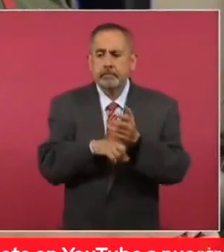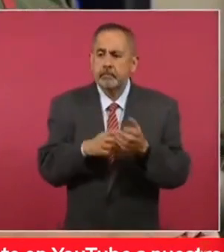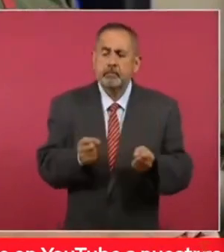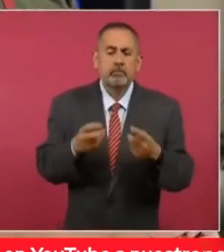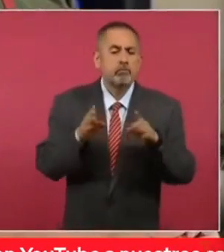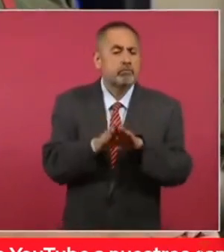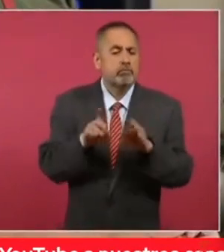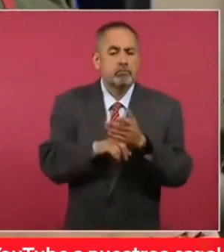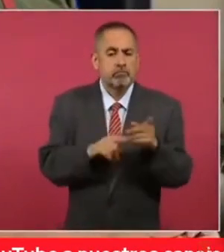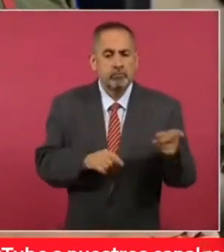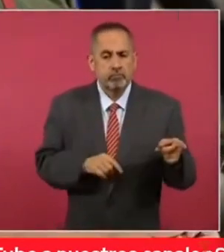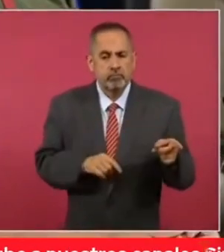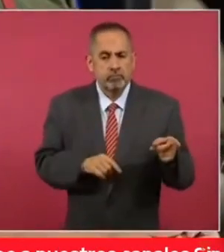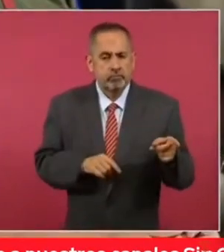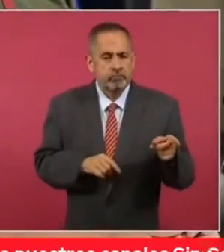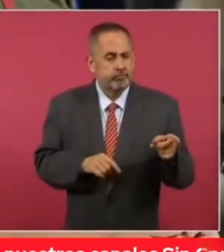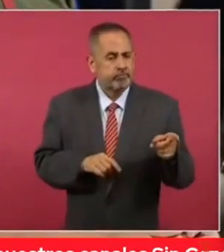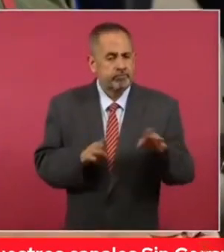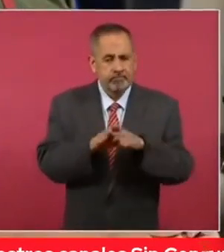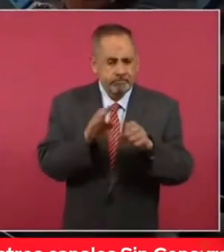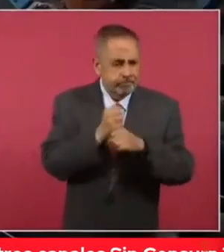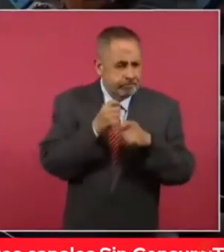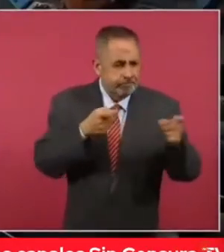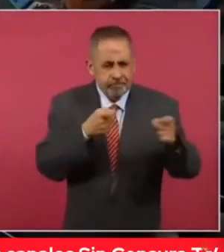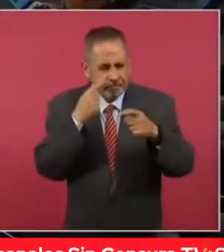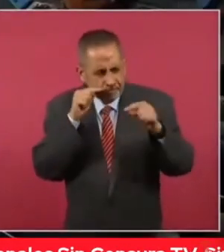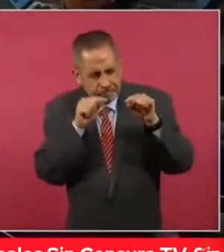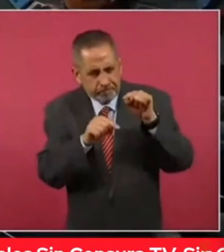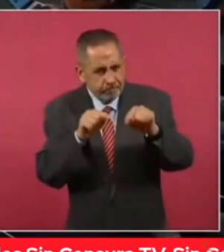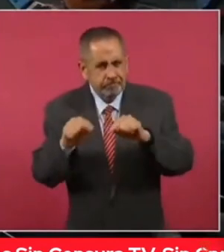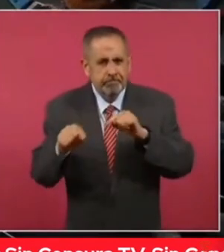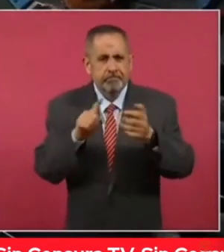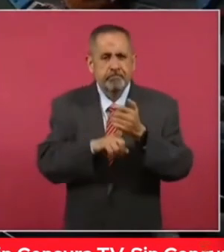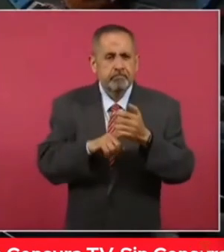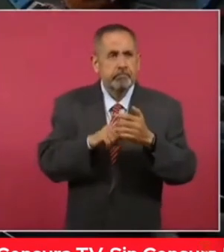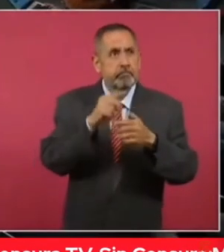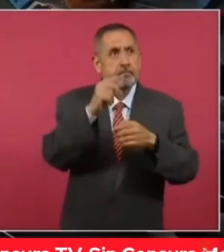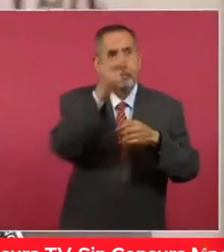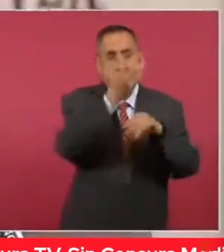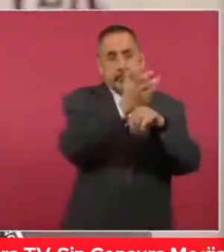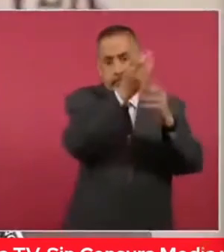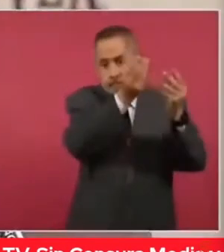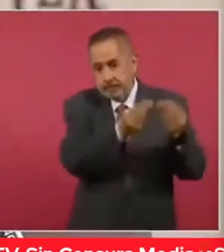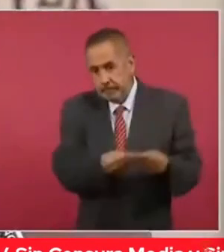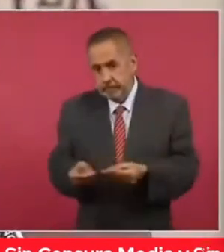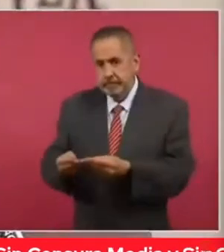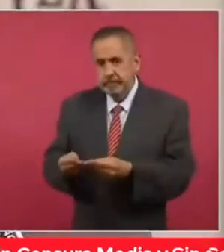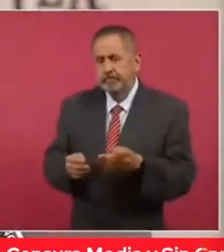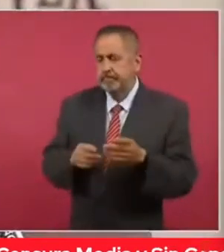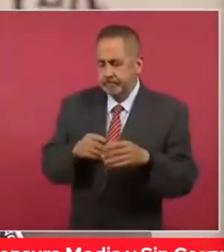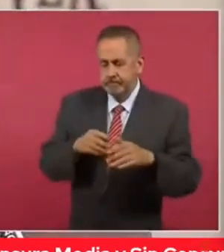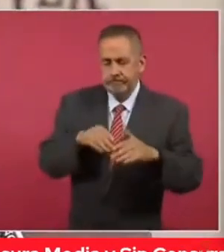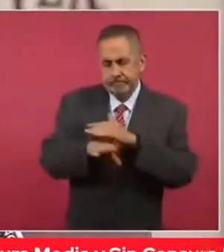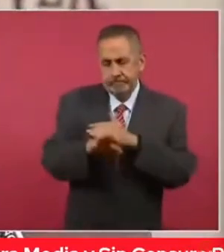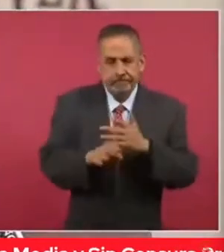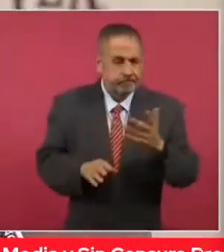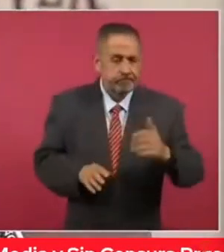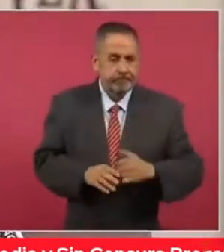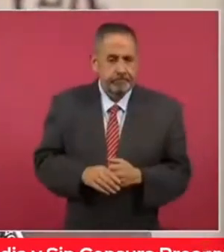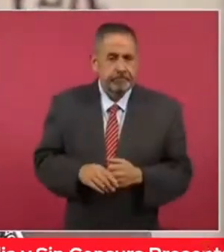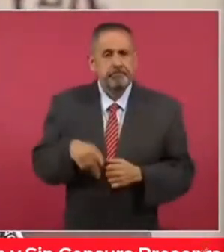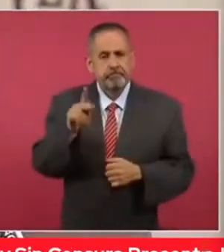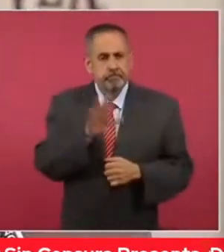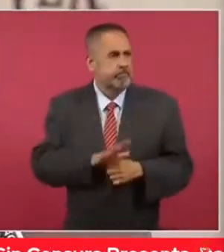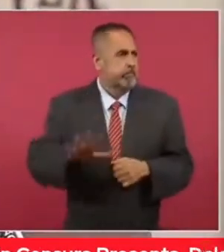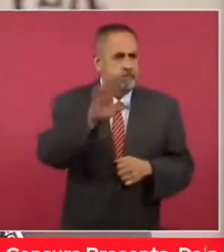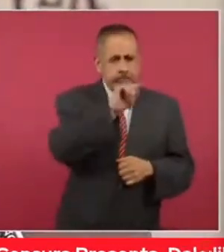aseguramientos de armas que transitan de, de norte a sur. Pero en todas las áreas que tenemos